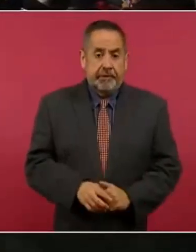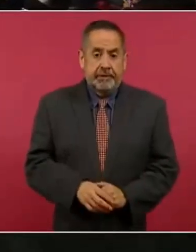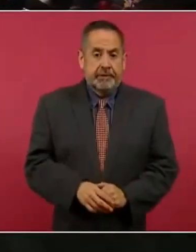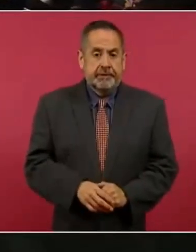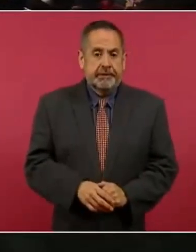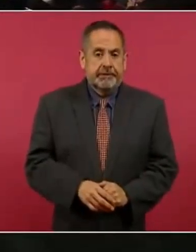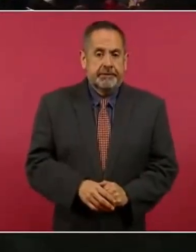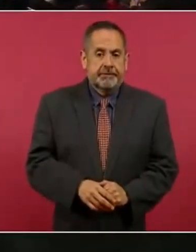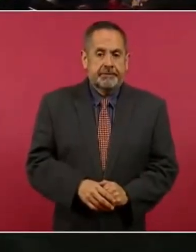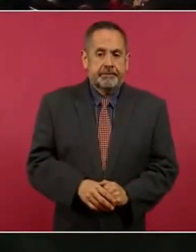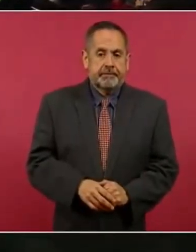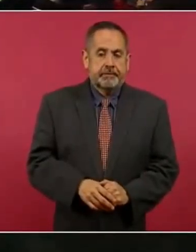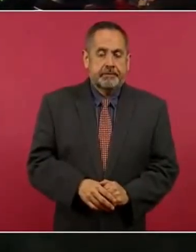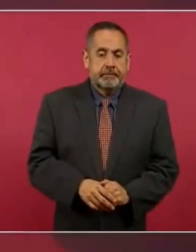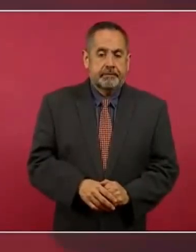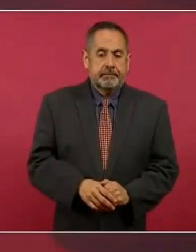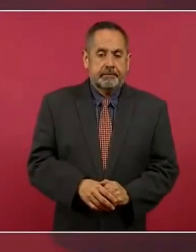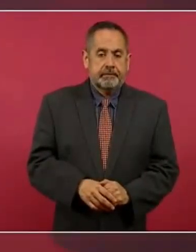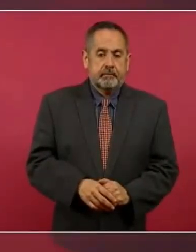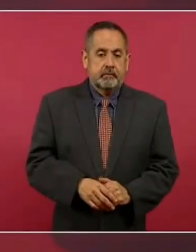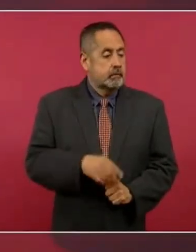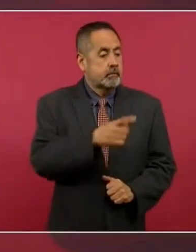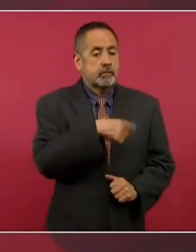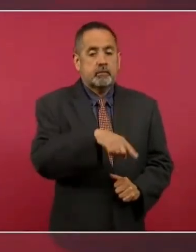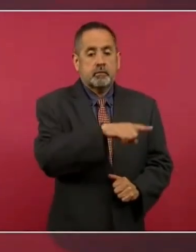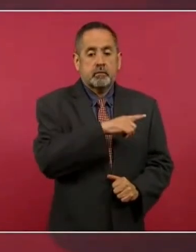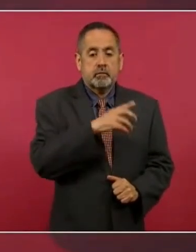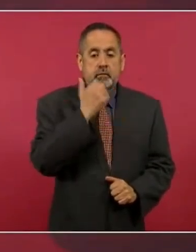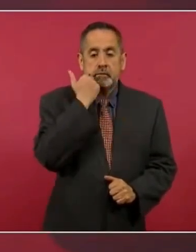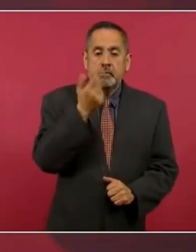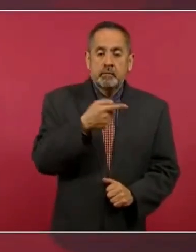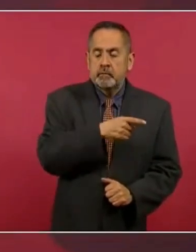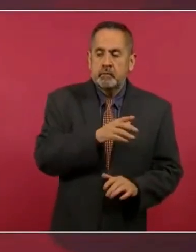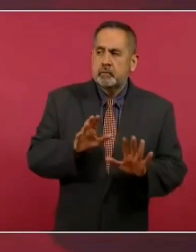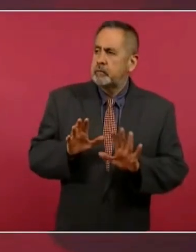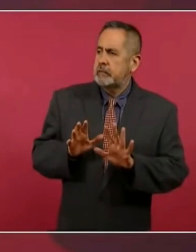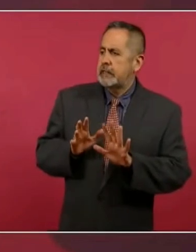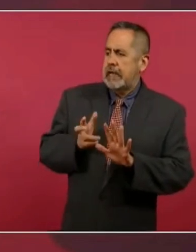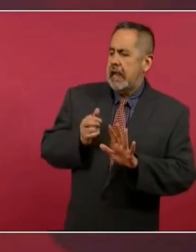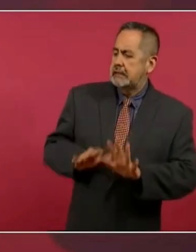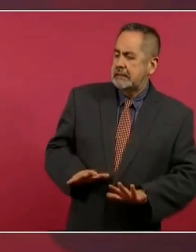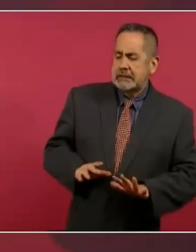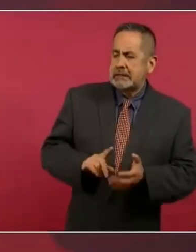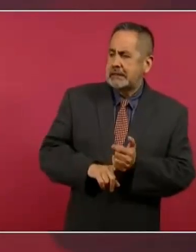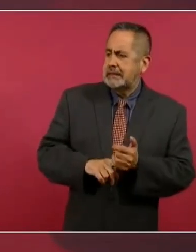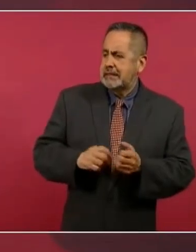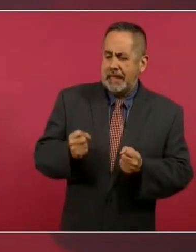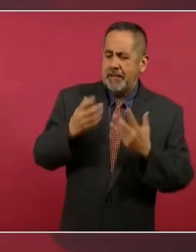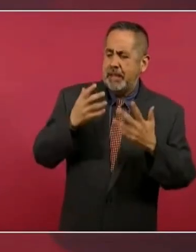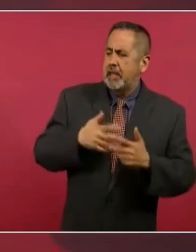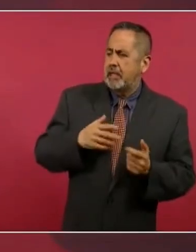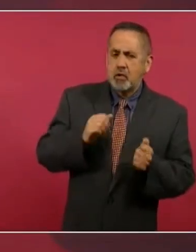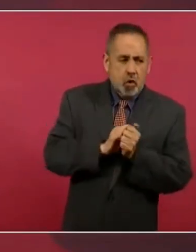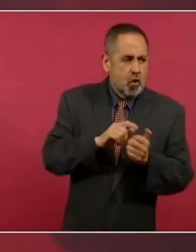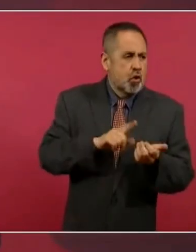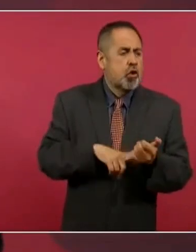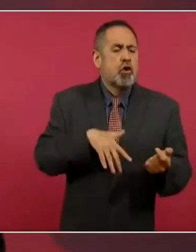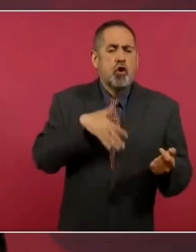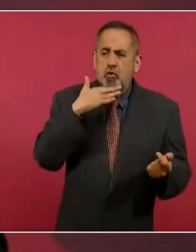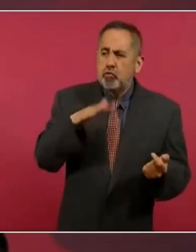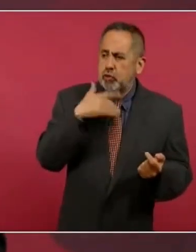De que se mantengan los privilegios, la corrupción. Esto.